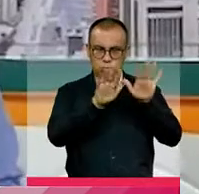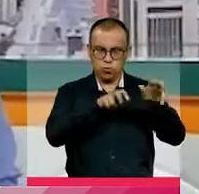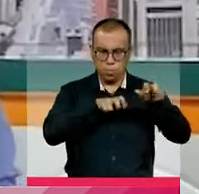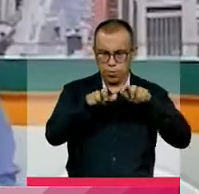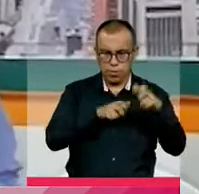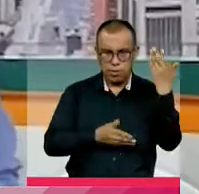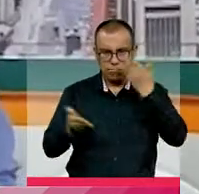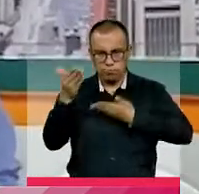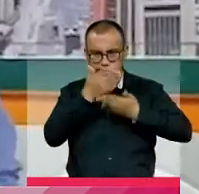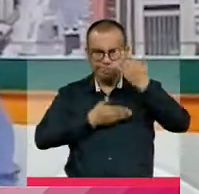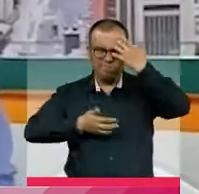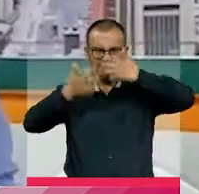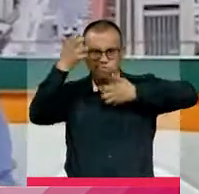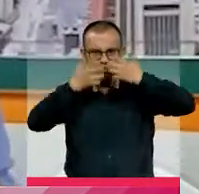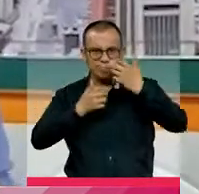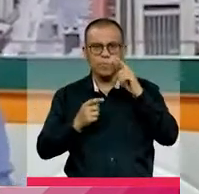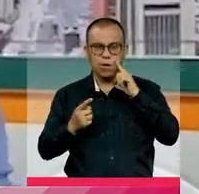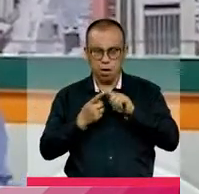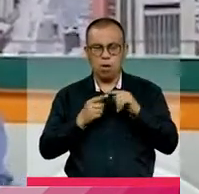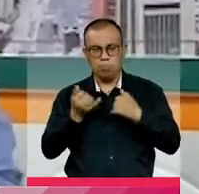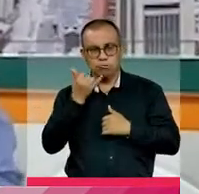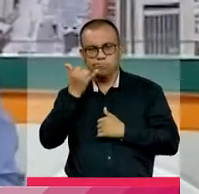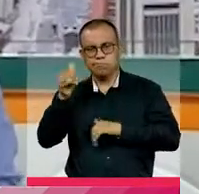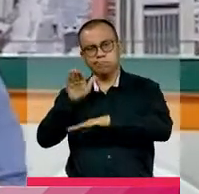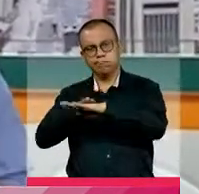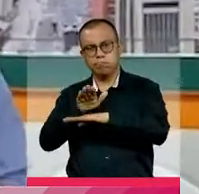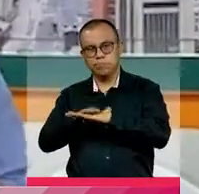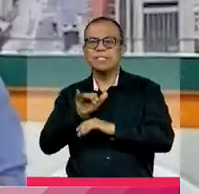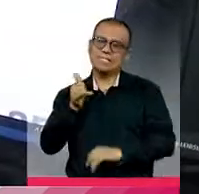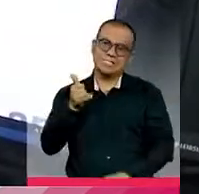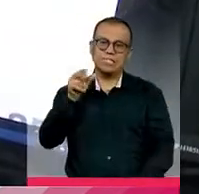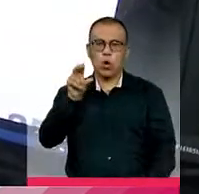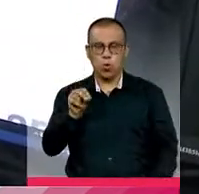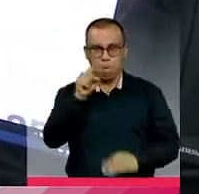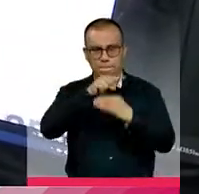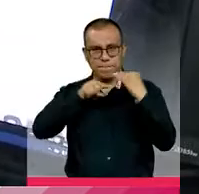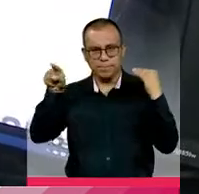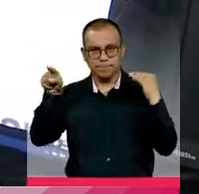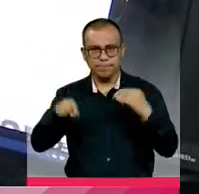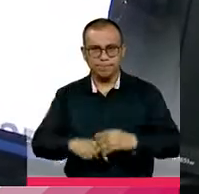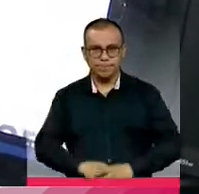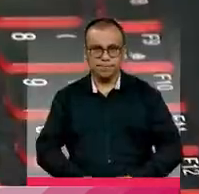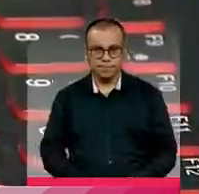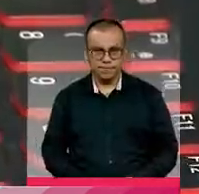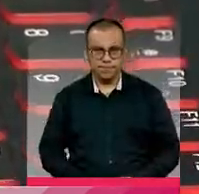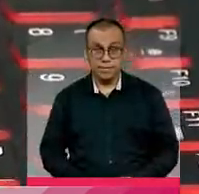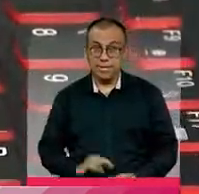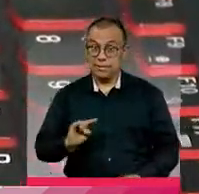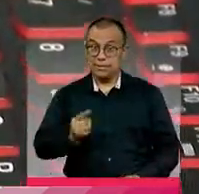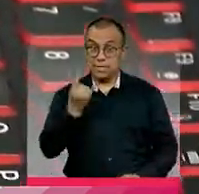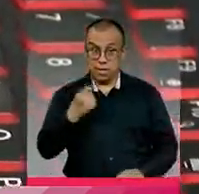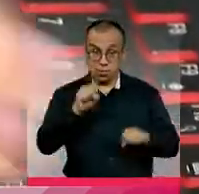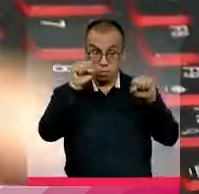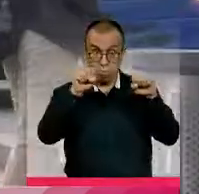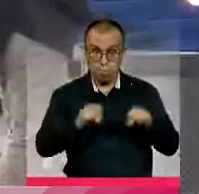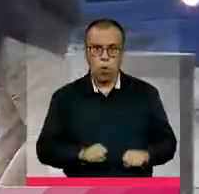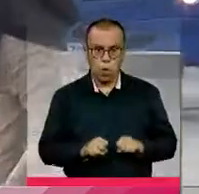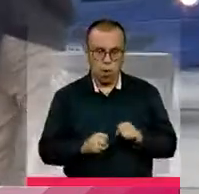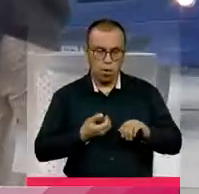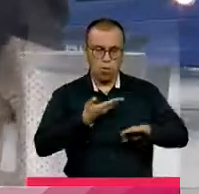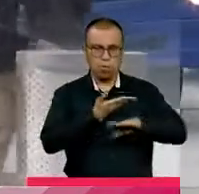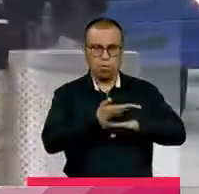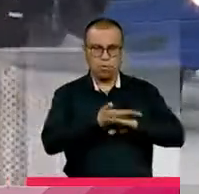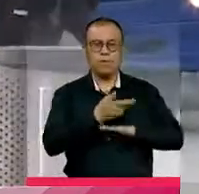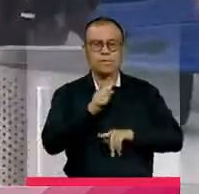procederá con la evaluación y comunicará su aprobación o negación vía correo electrónico. En caso de ser autorizado, el solicitante